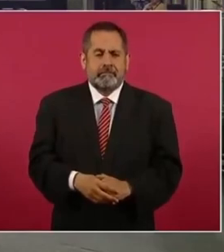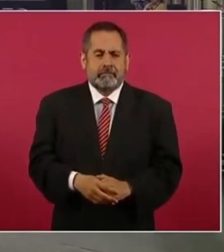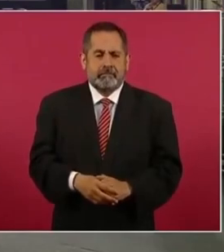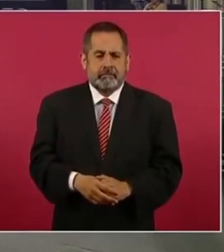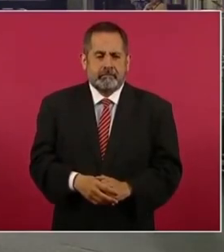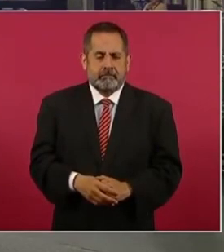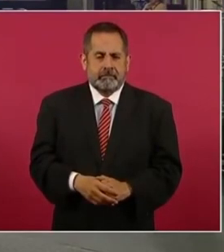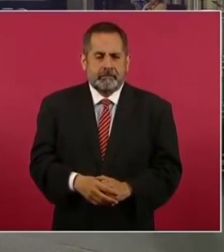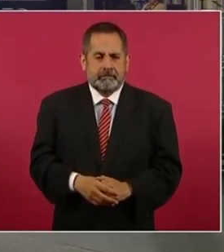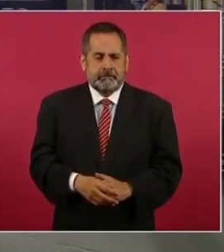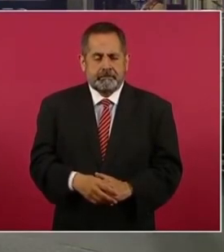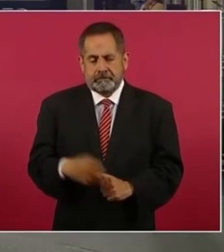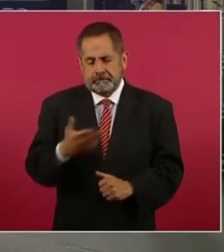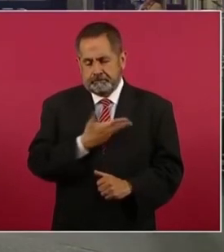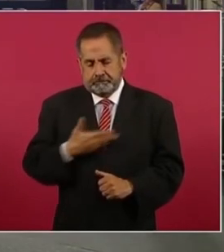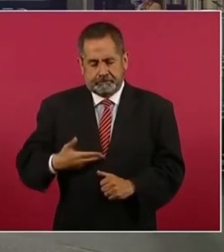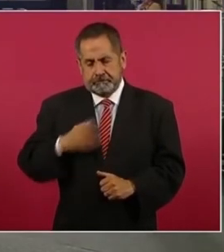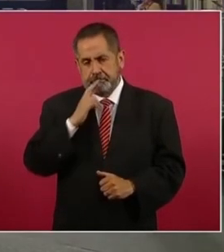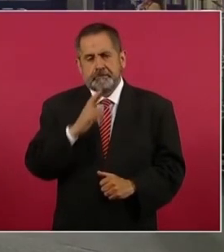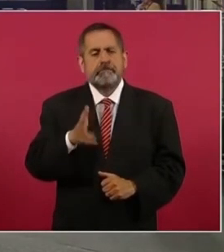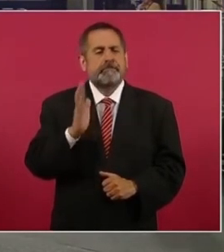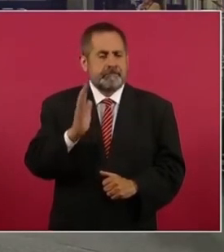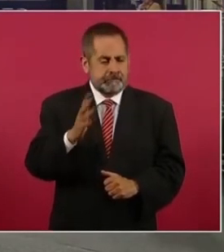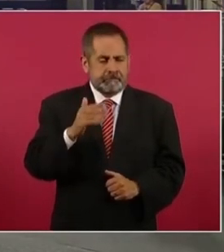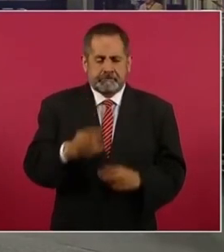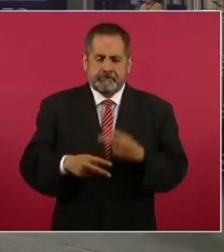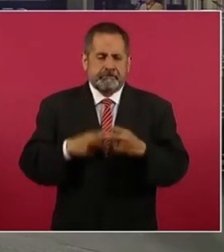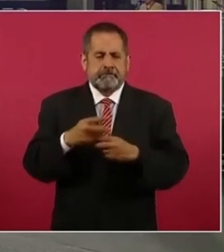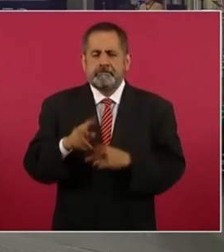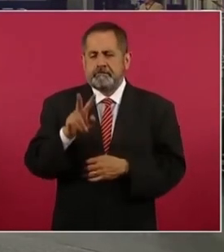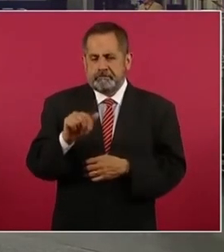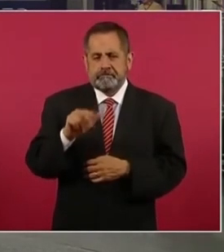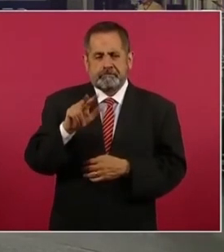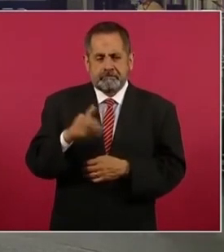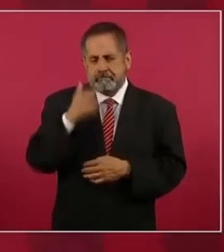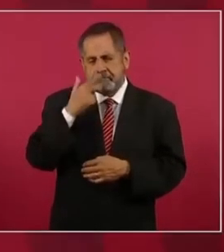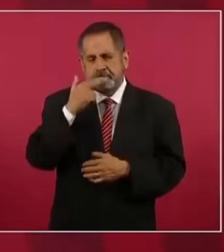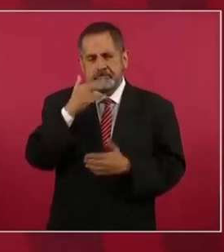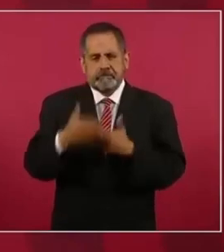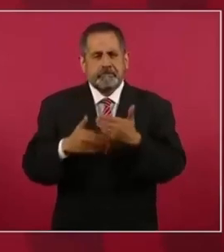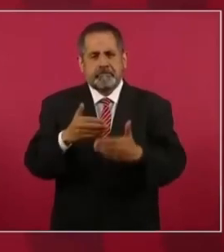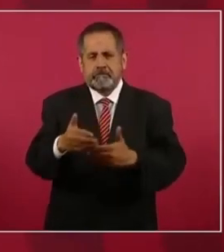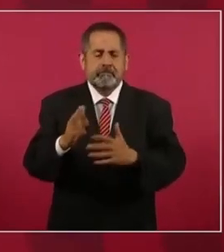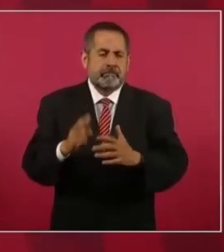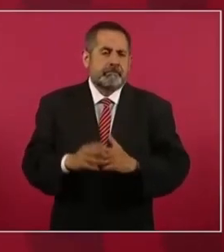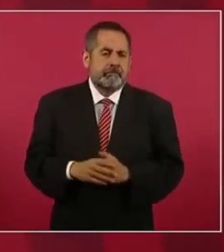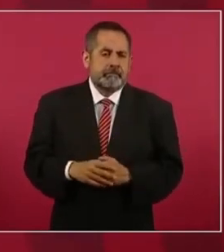ha ido avanzando y va a continuarse con eso. No puedo